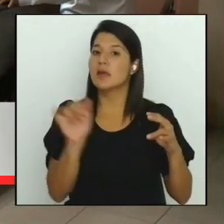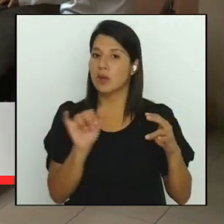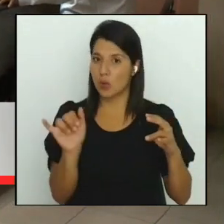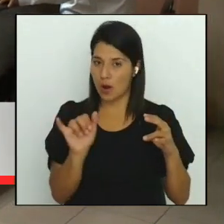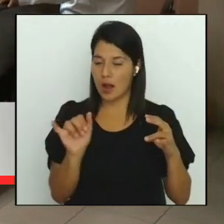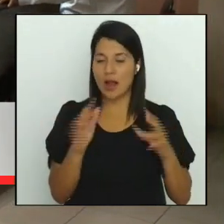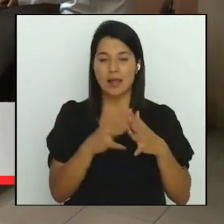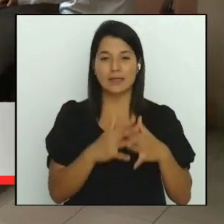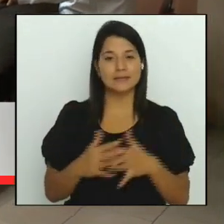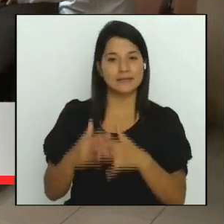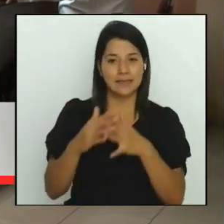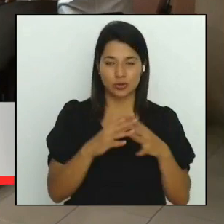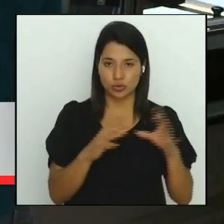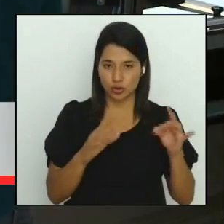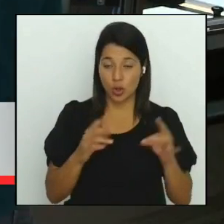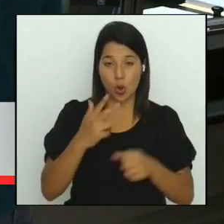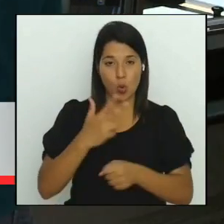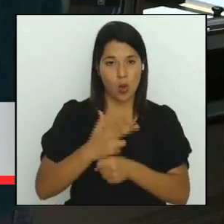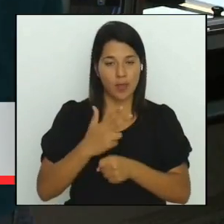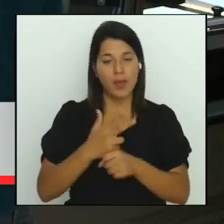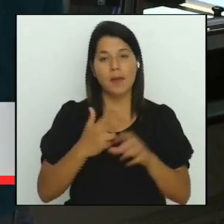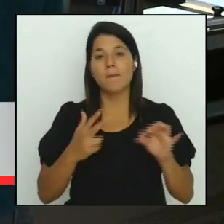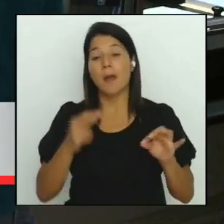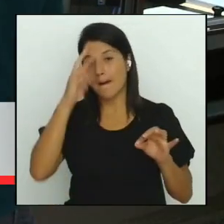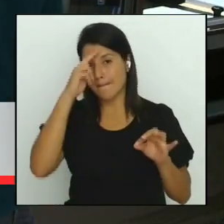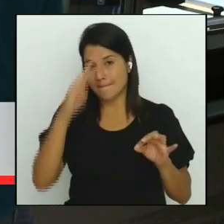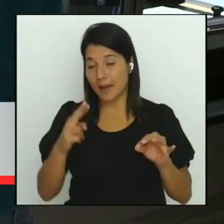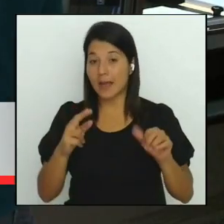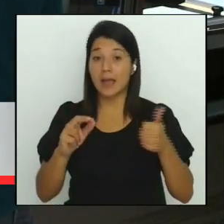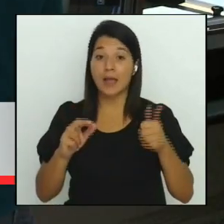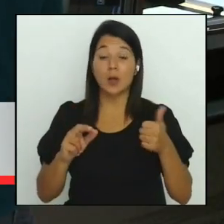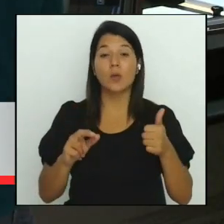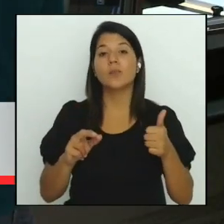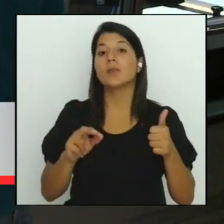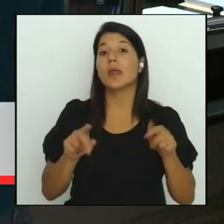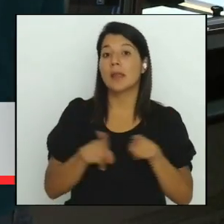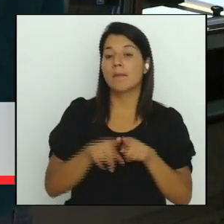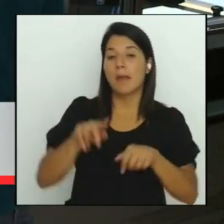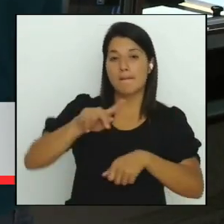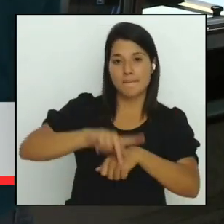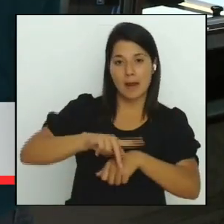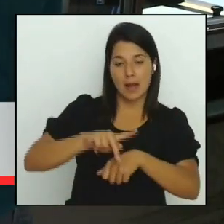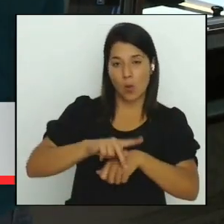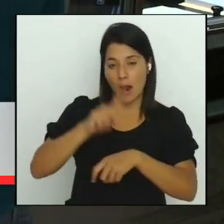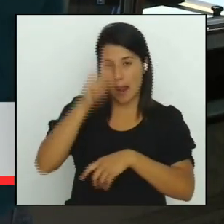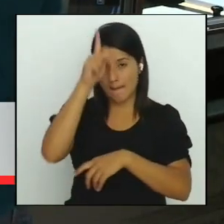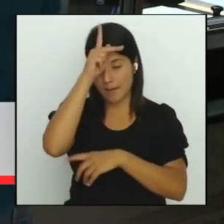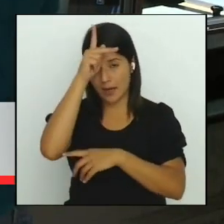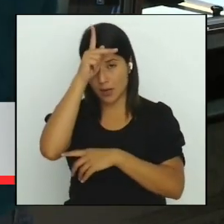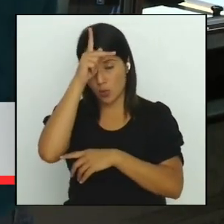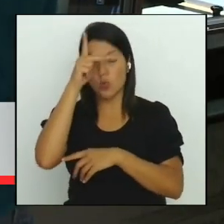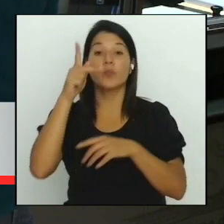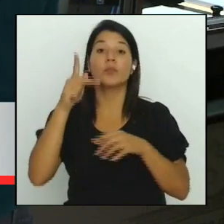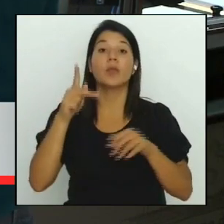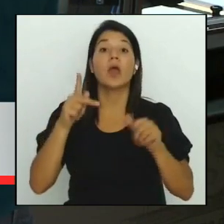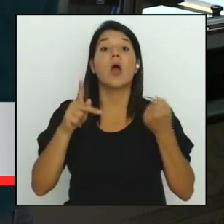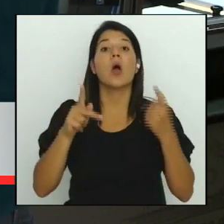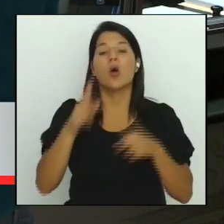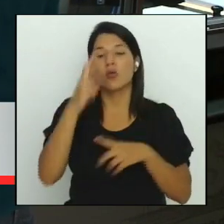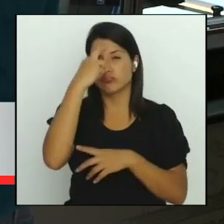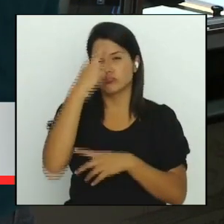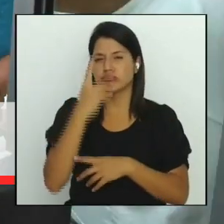Unidos, Guatemala, México, además de Paraguay, Perú y República Dominicana, entre otros. Los